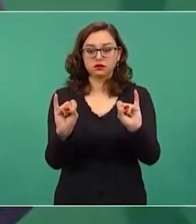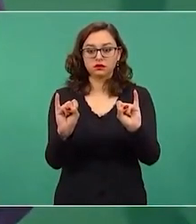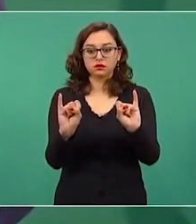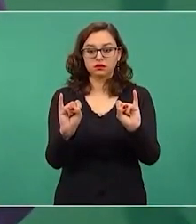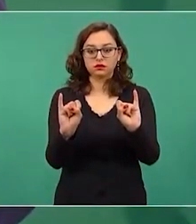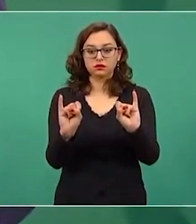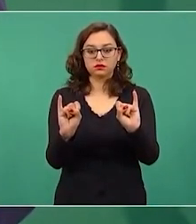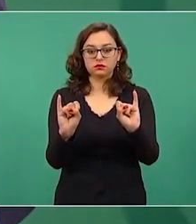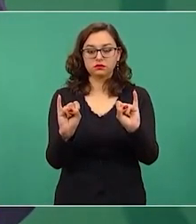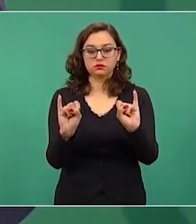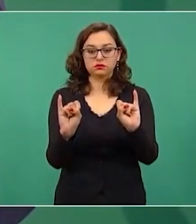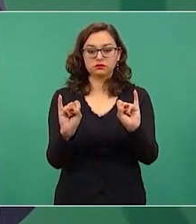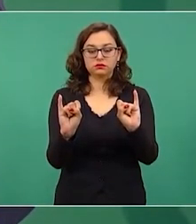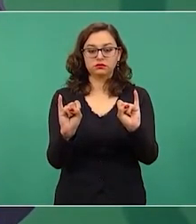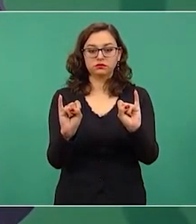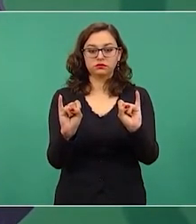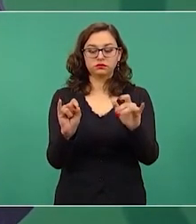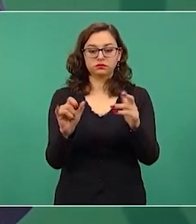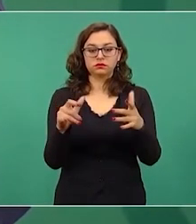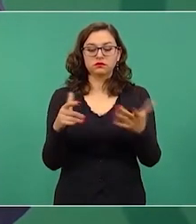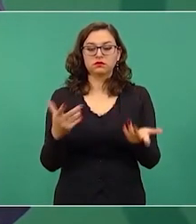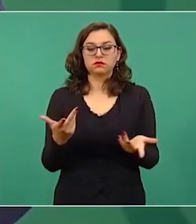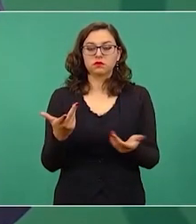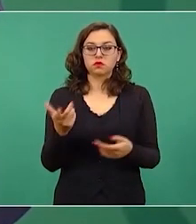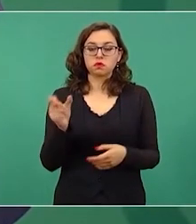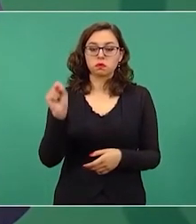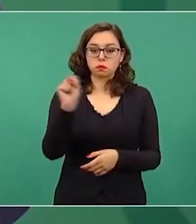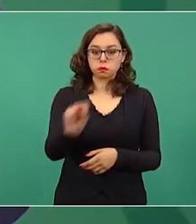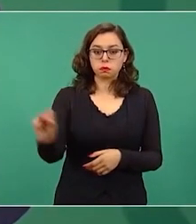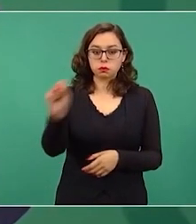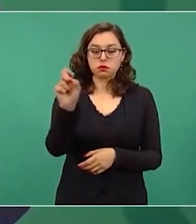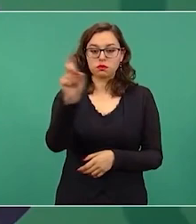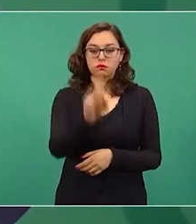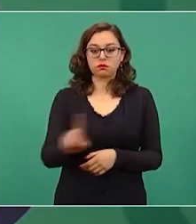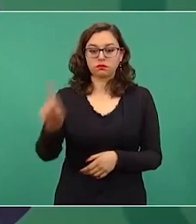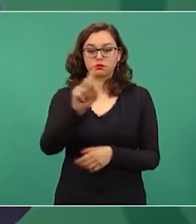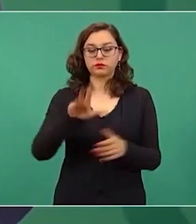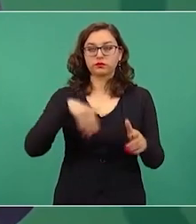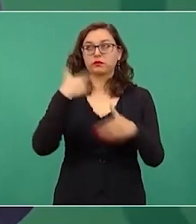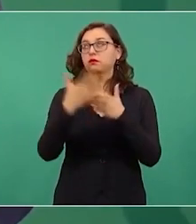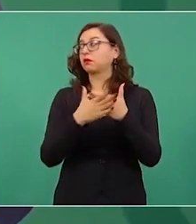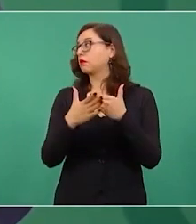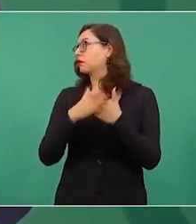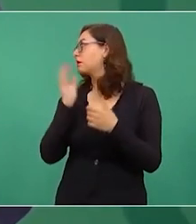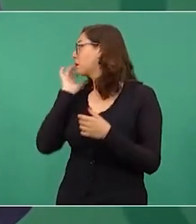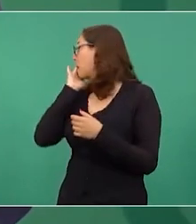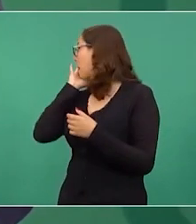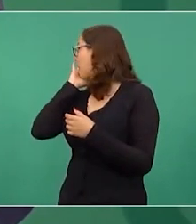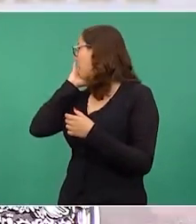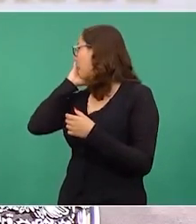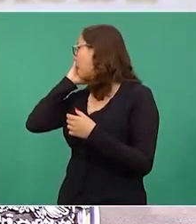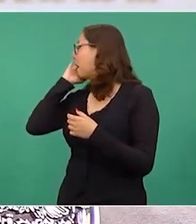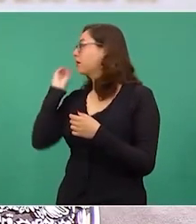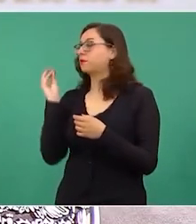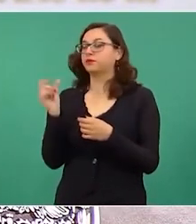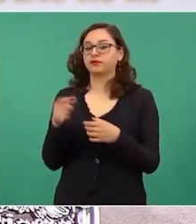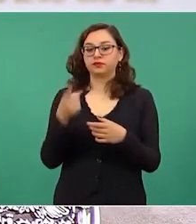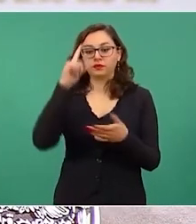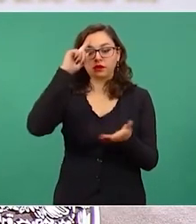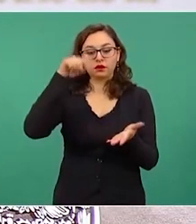próximo fin de semana en ocho días creo que